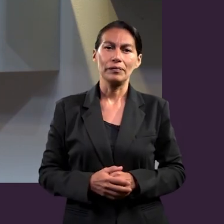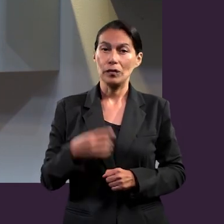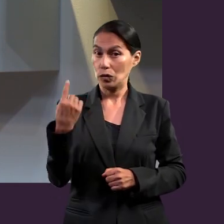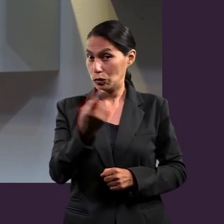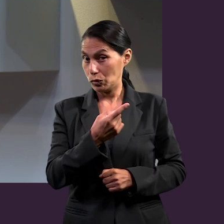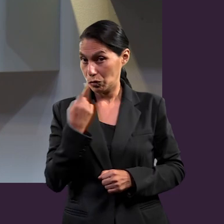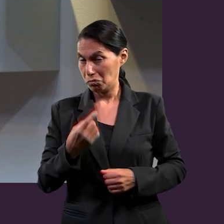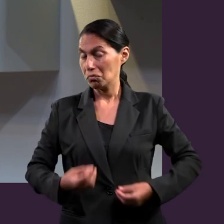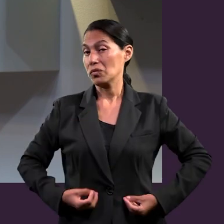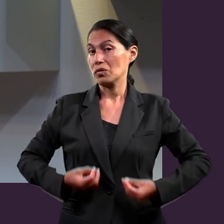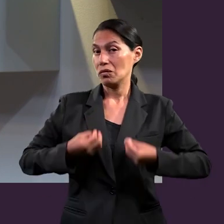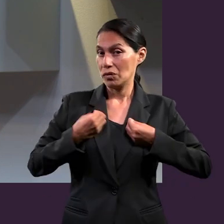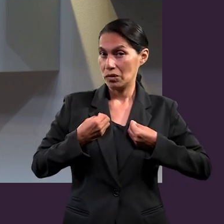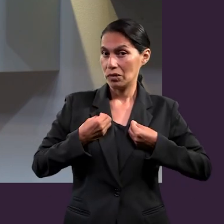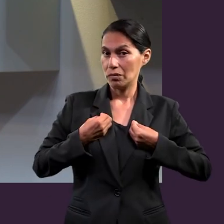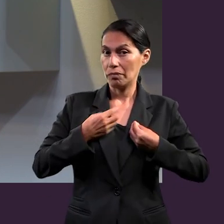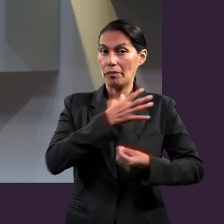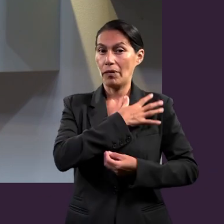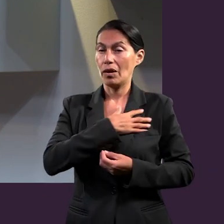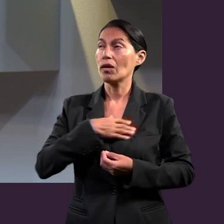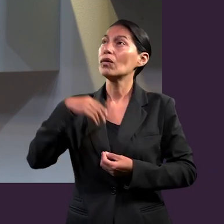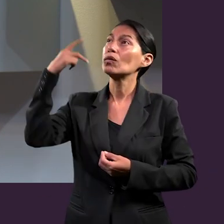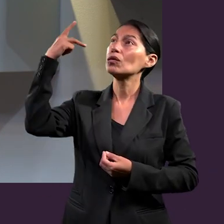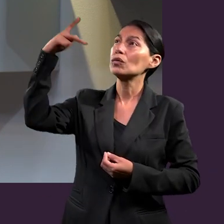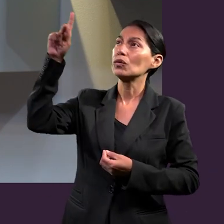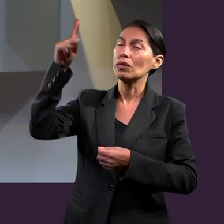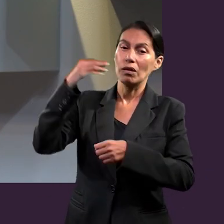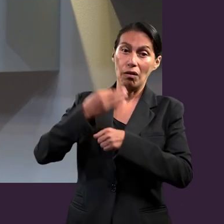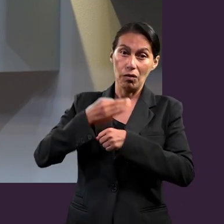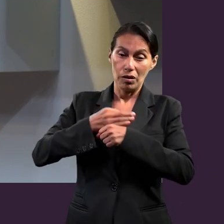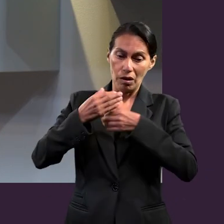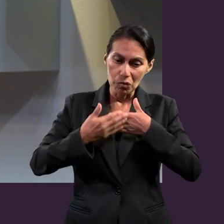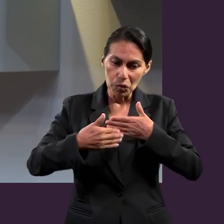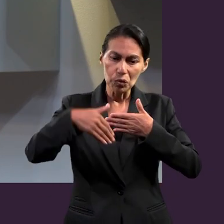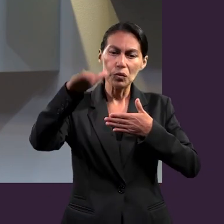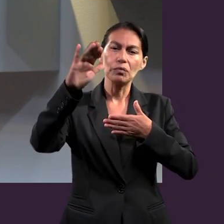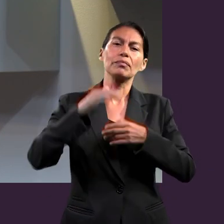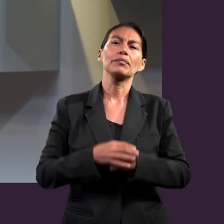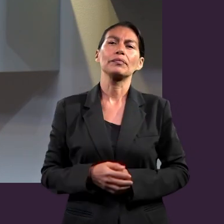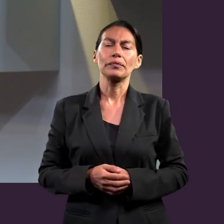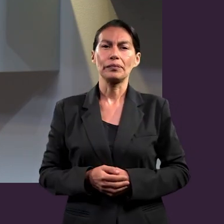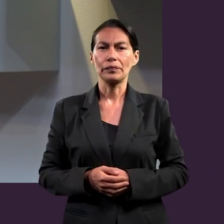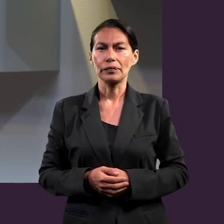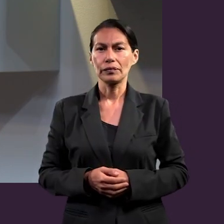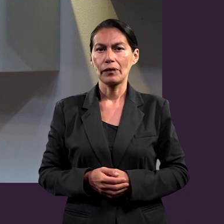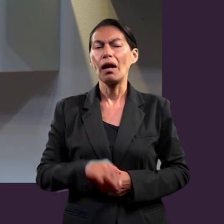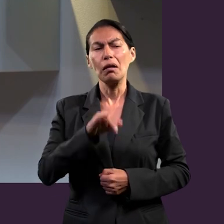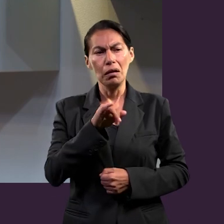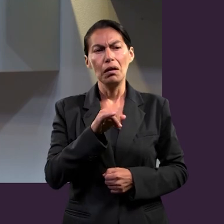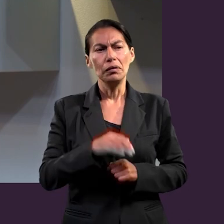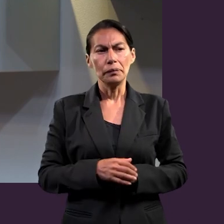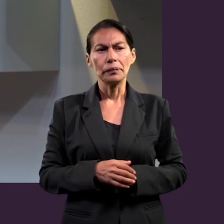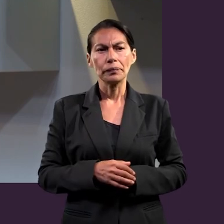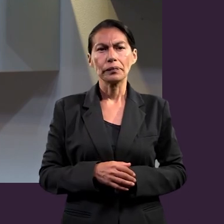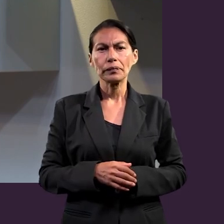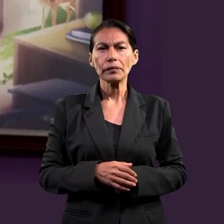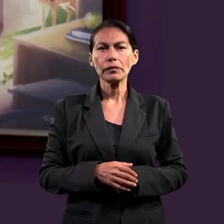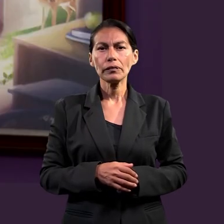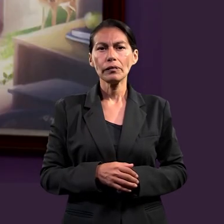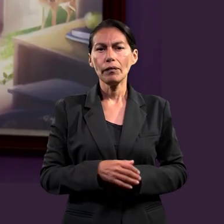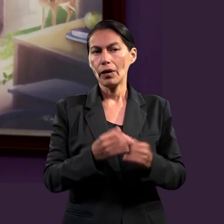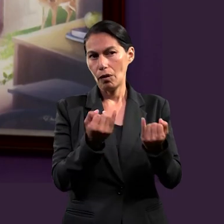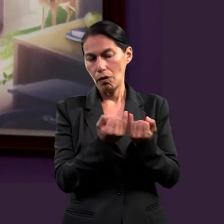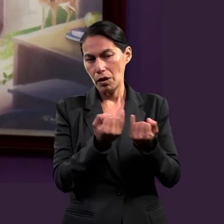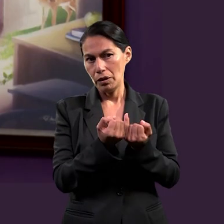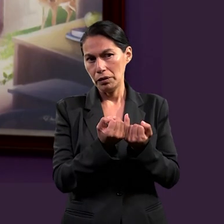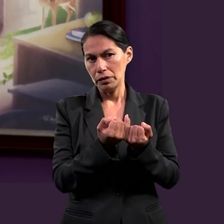a vivir, repito, como hijos celestiales desde ahora, desde esta tierra. Sí, además pues recordar que el tiempo,